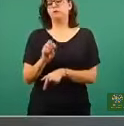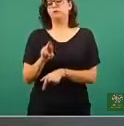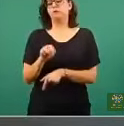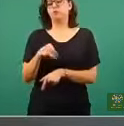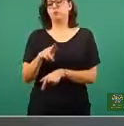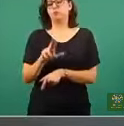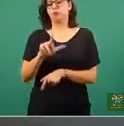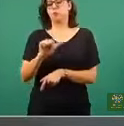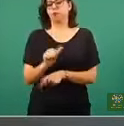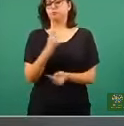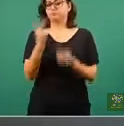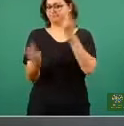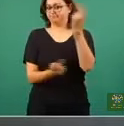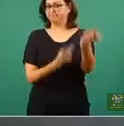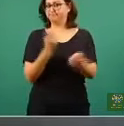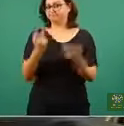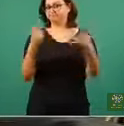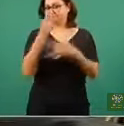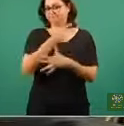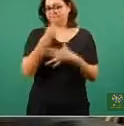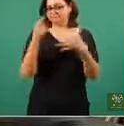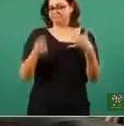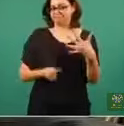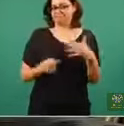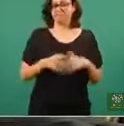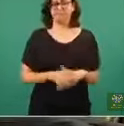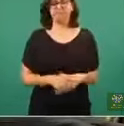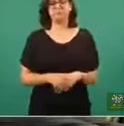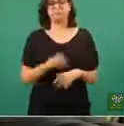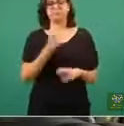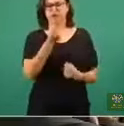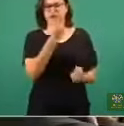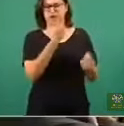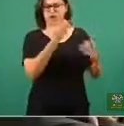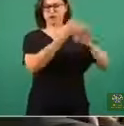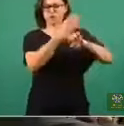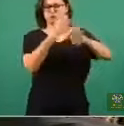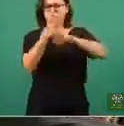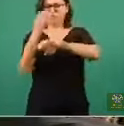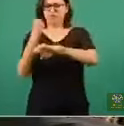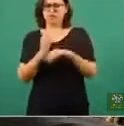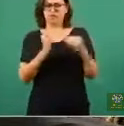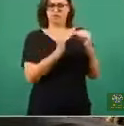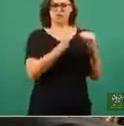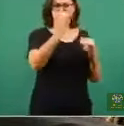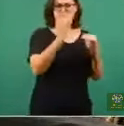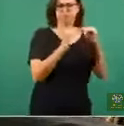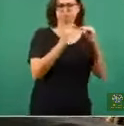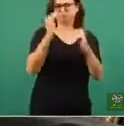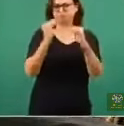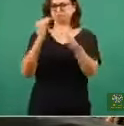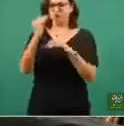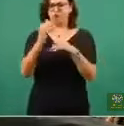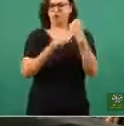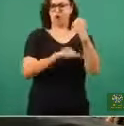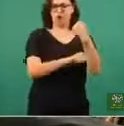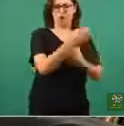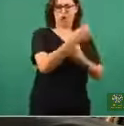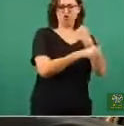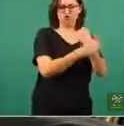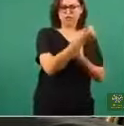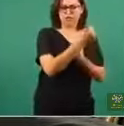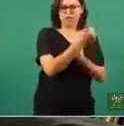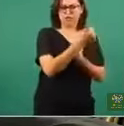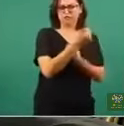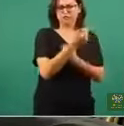el tema de los estados a la alza. Ayer escuché y dijeron que eran 11 y habían presentado 10. ver qué